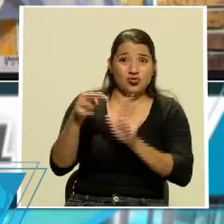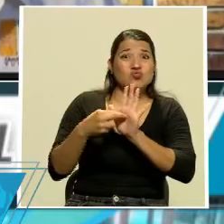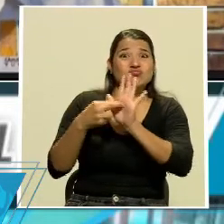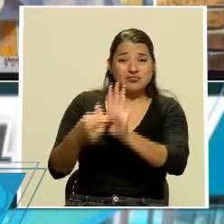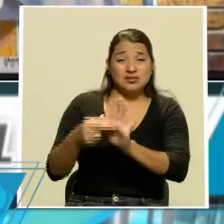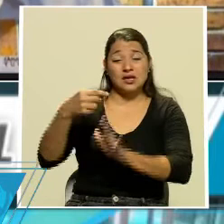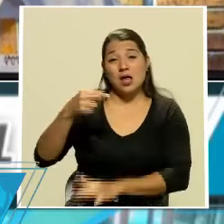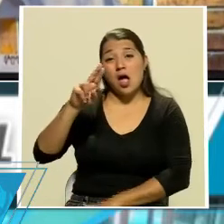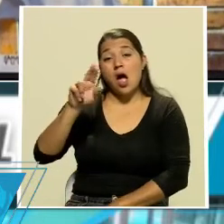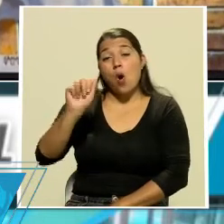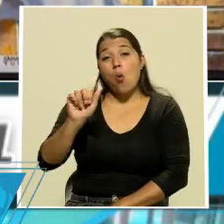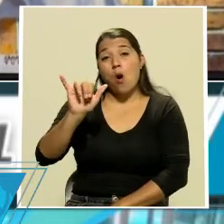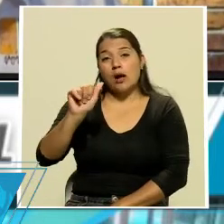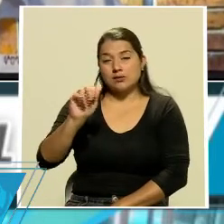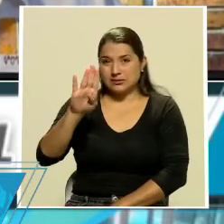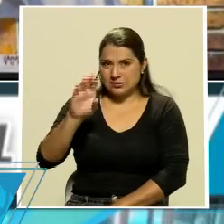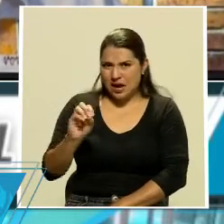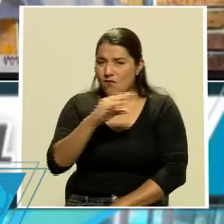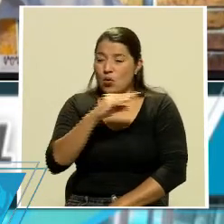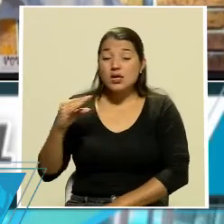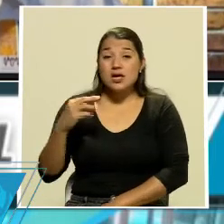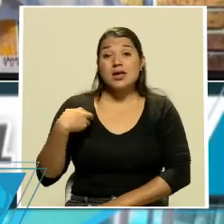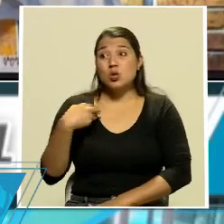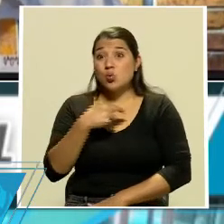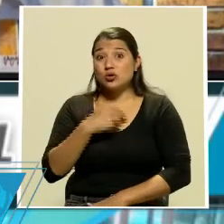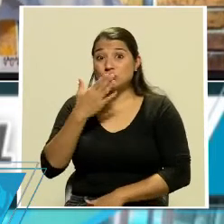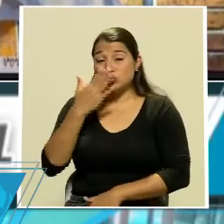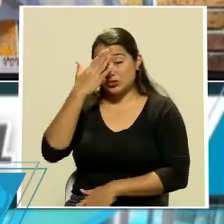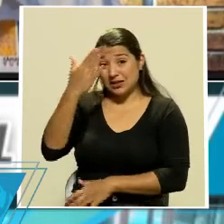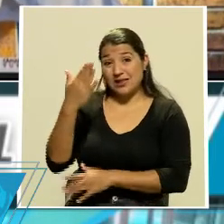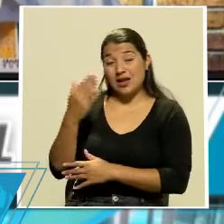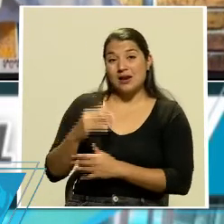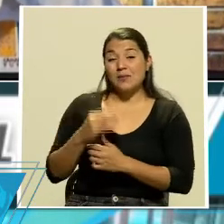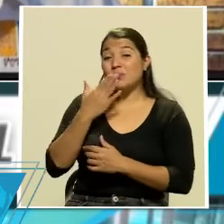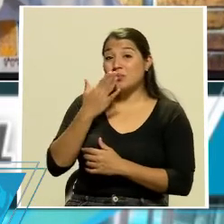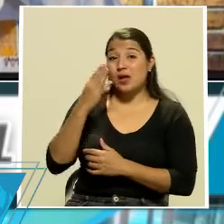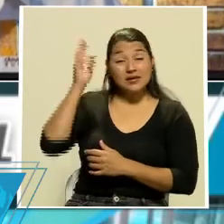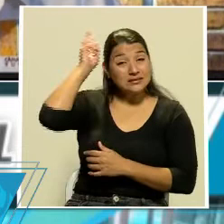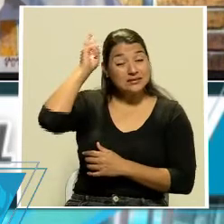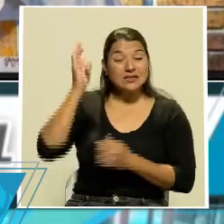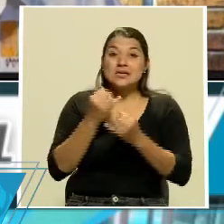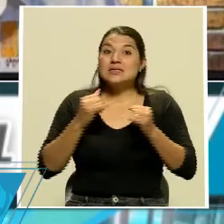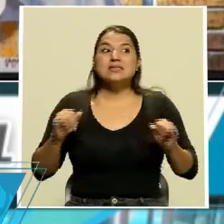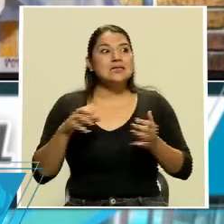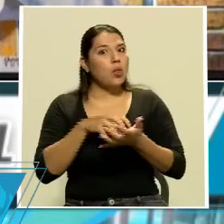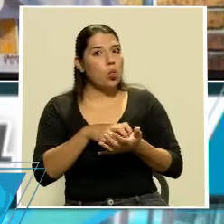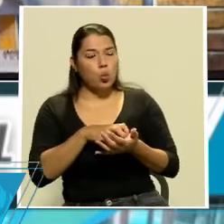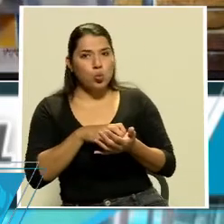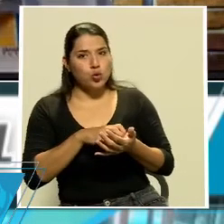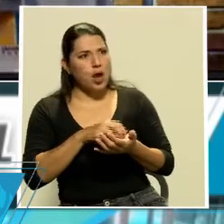Guayabo y que representan nuestros indígenas de la zona de Cabeca. Sin duda, doña Ida, es un